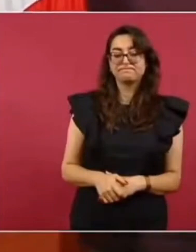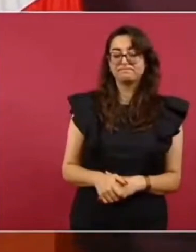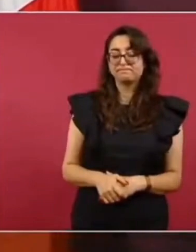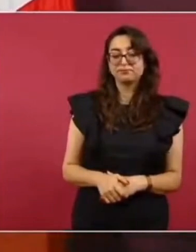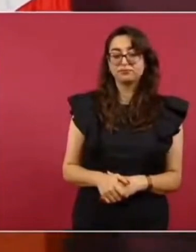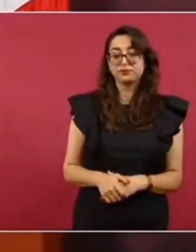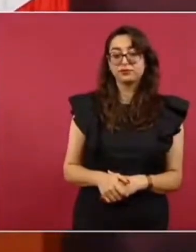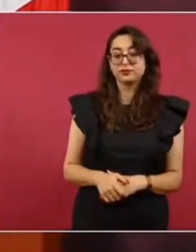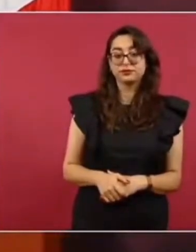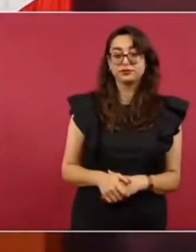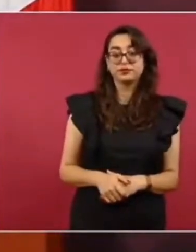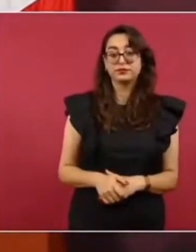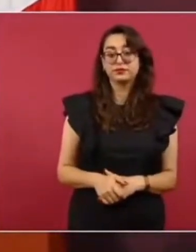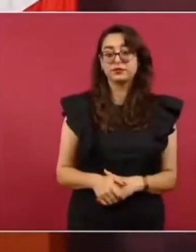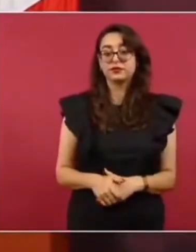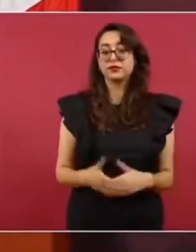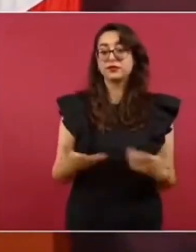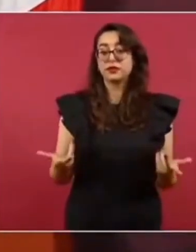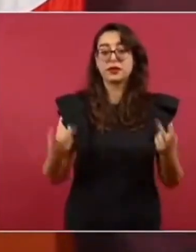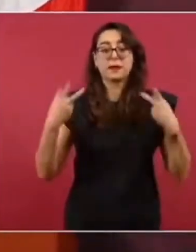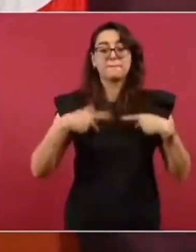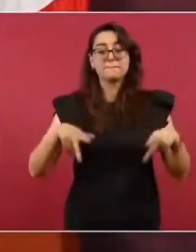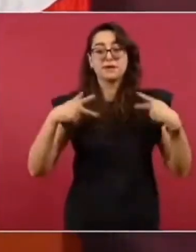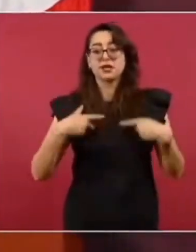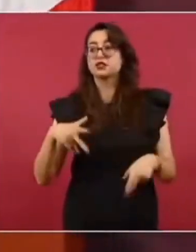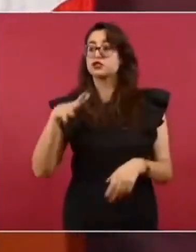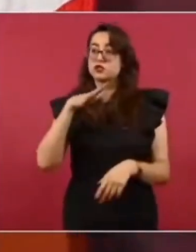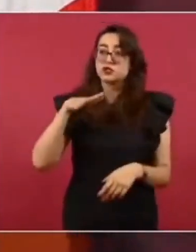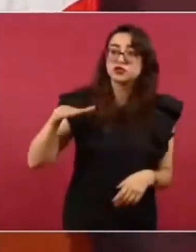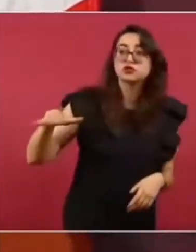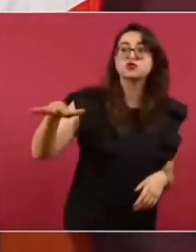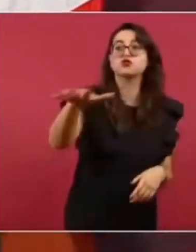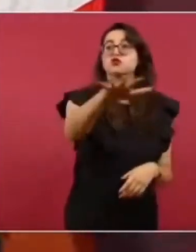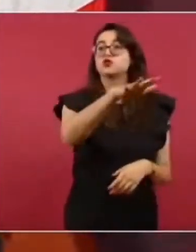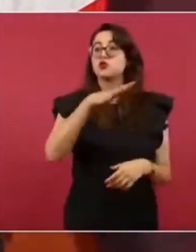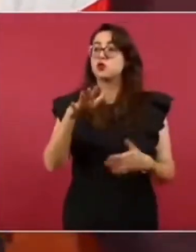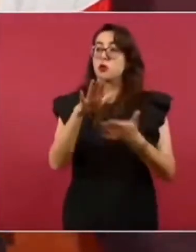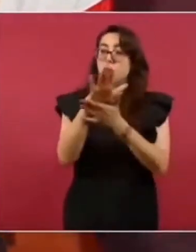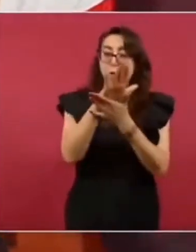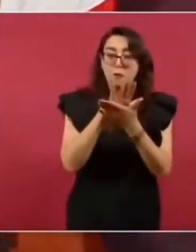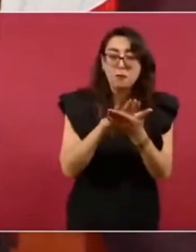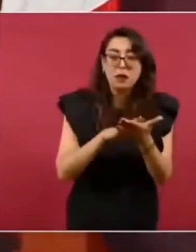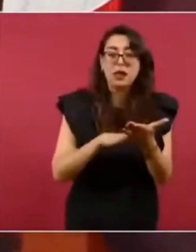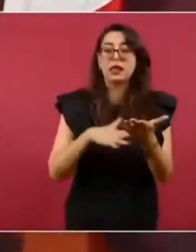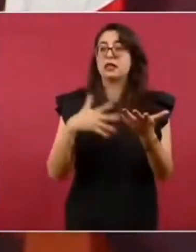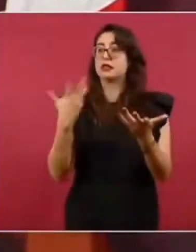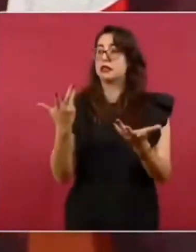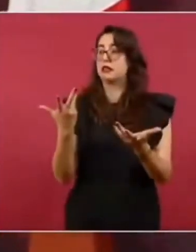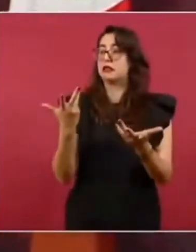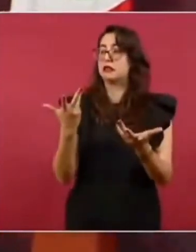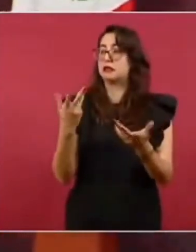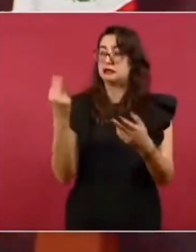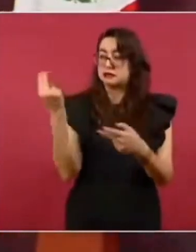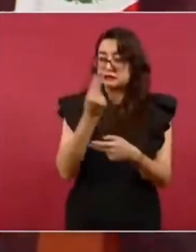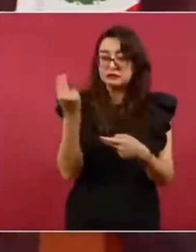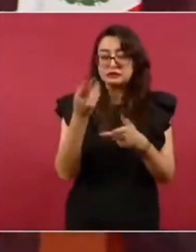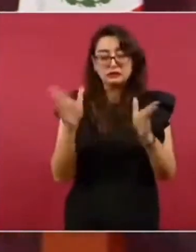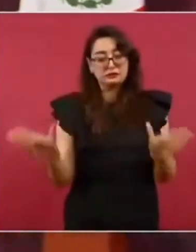aprecio hacia las acciones en beneficio